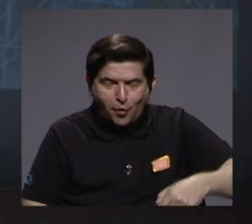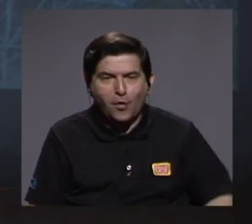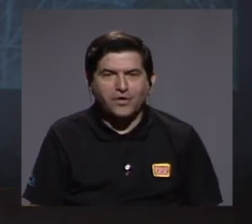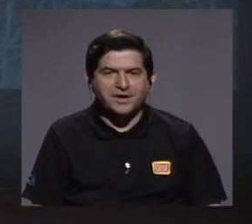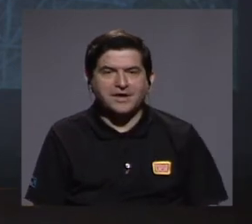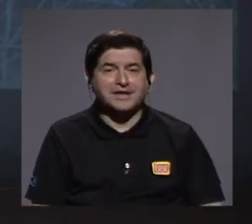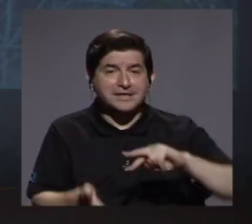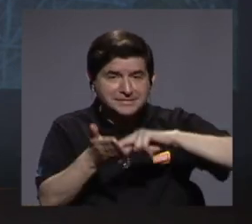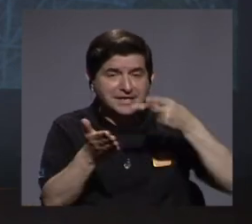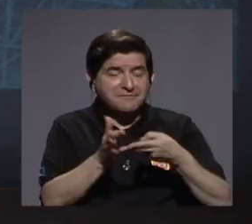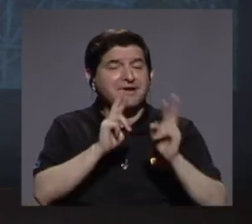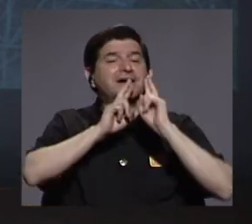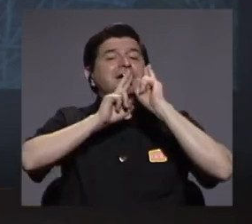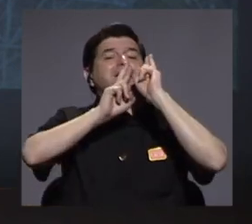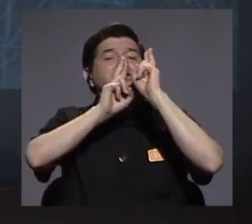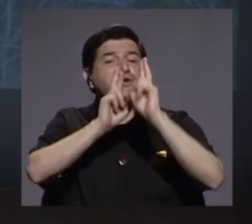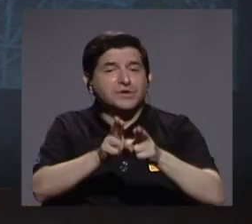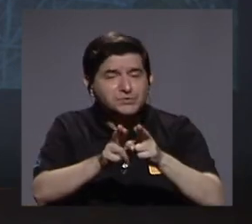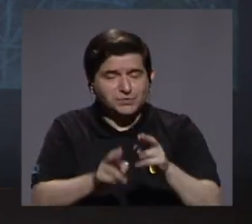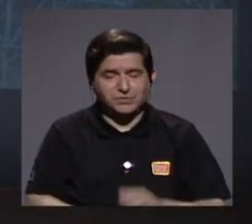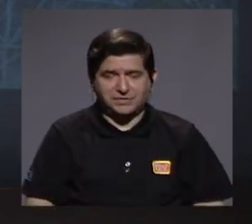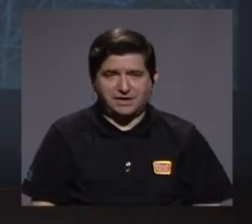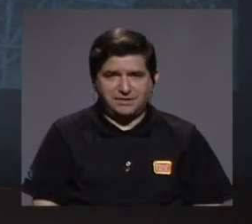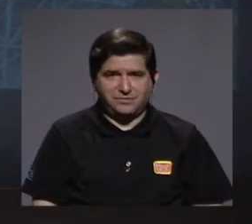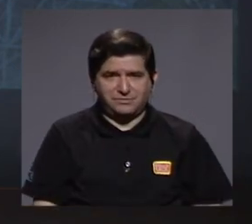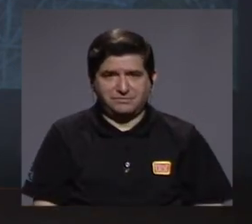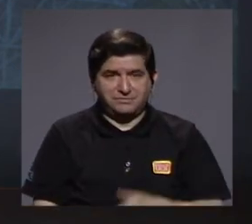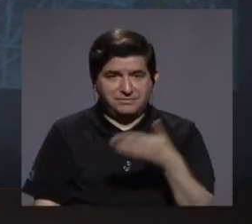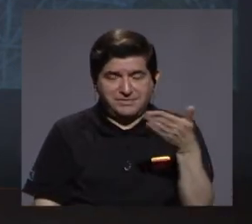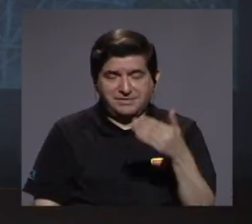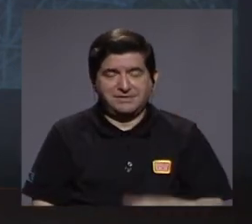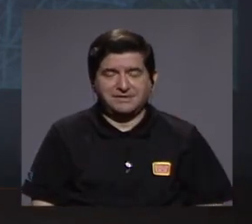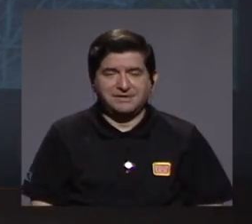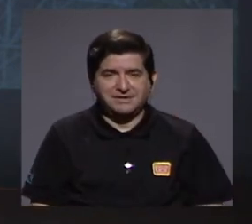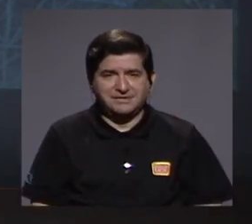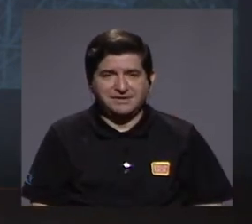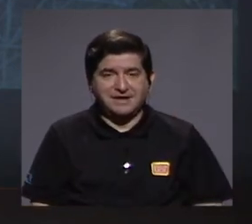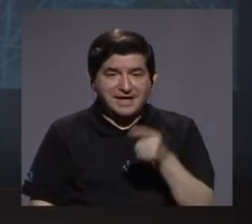a ser los